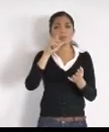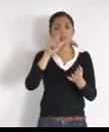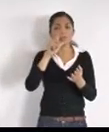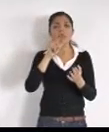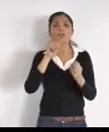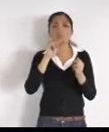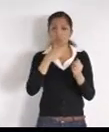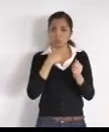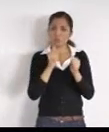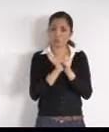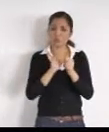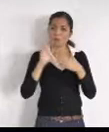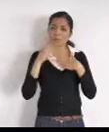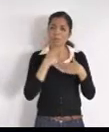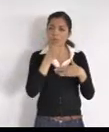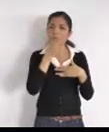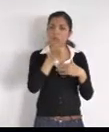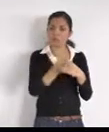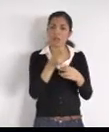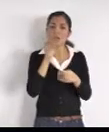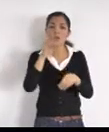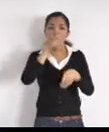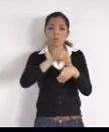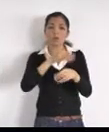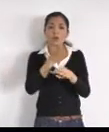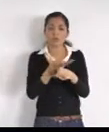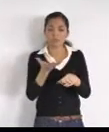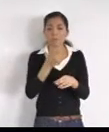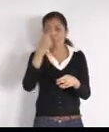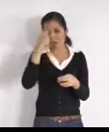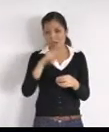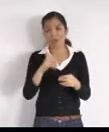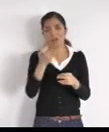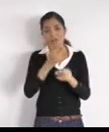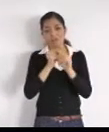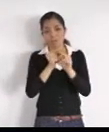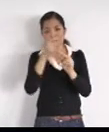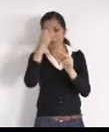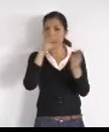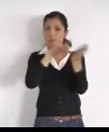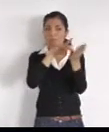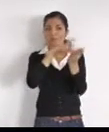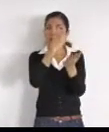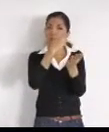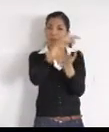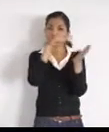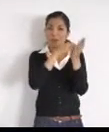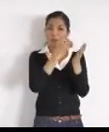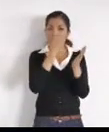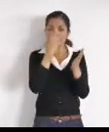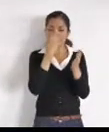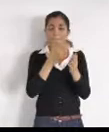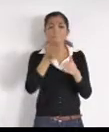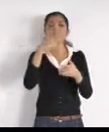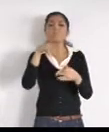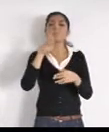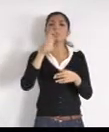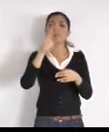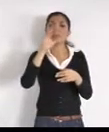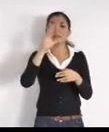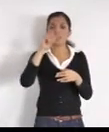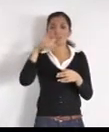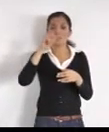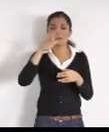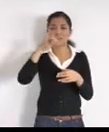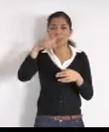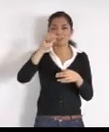para beneficio, de esta escuela, Rebeca Mariana Guerrero, por el Facebook, de gobierno, gracias por reparar, los baches, del camino a la tijera,